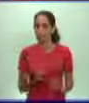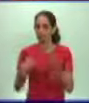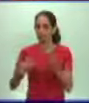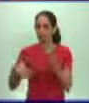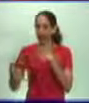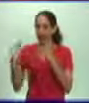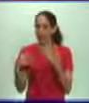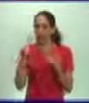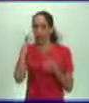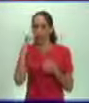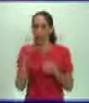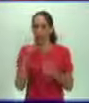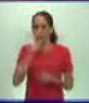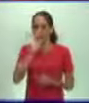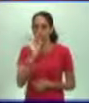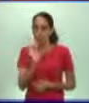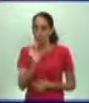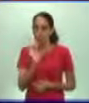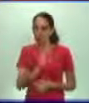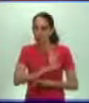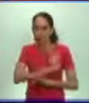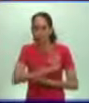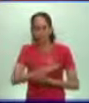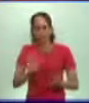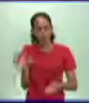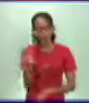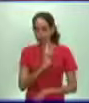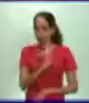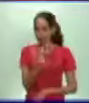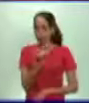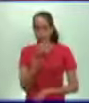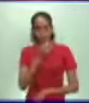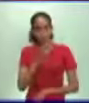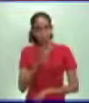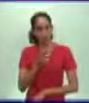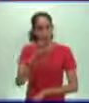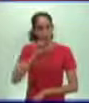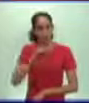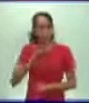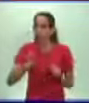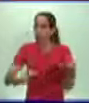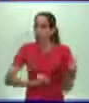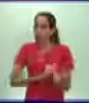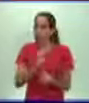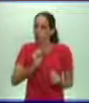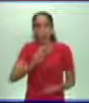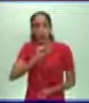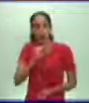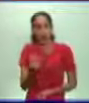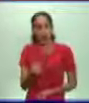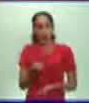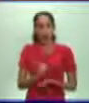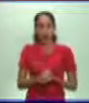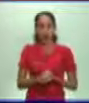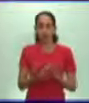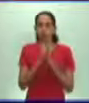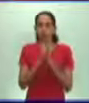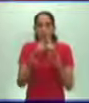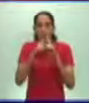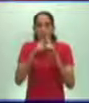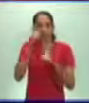para el siglo XV, que estamos hablando aquí del siglo XV, precisamente cuando se produce esta reforma, bueno, constituía esa Iglesia Católica